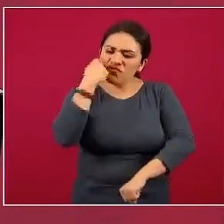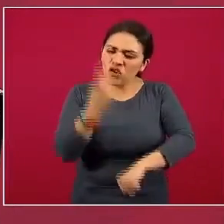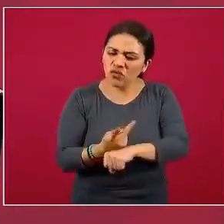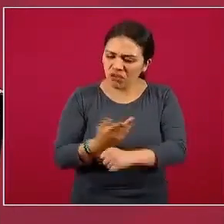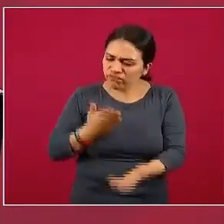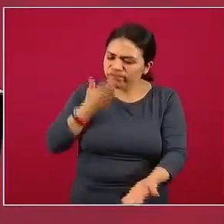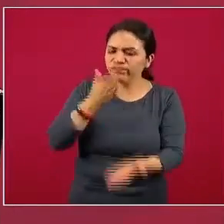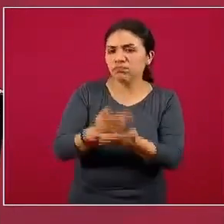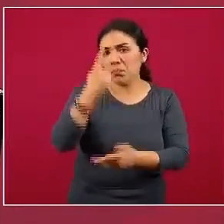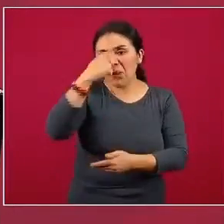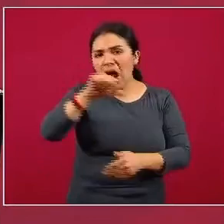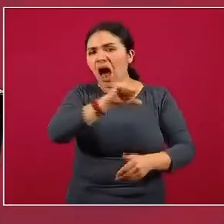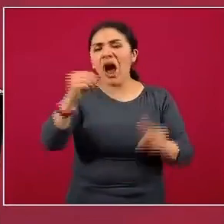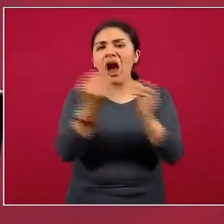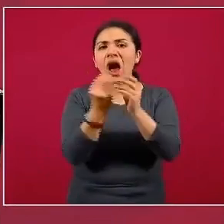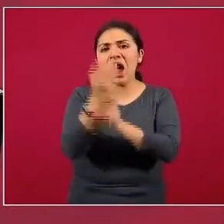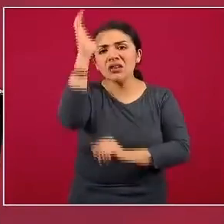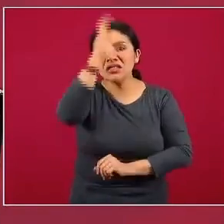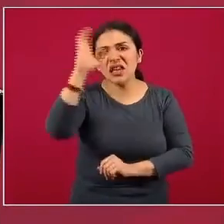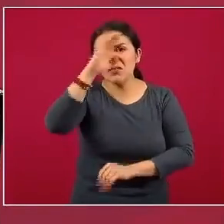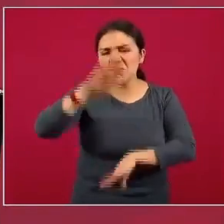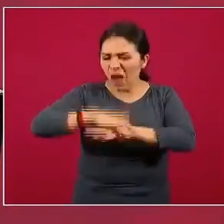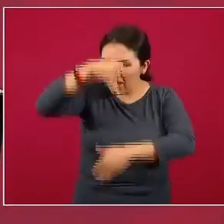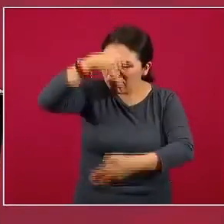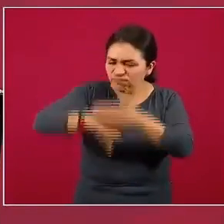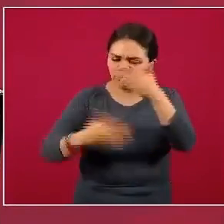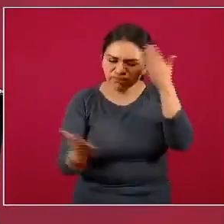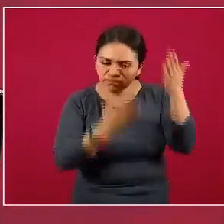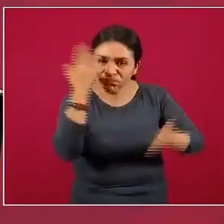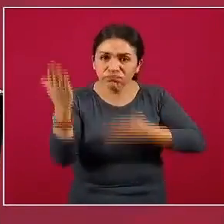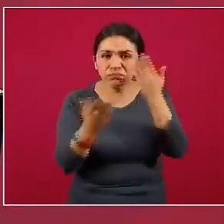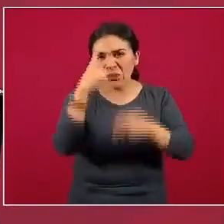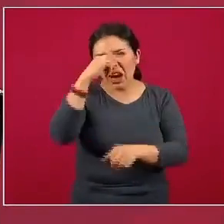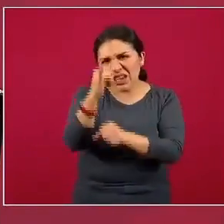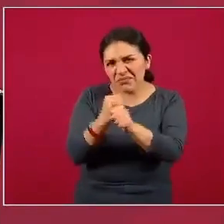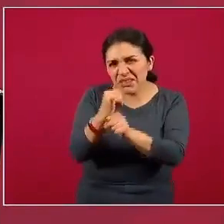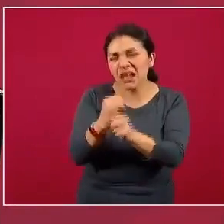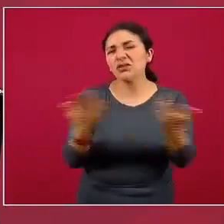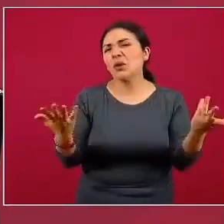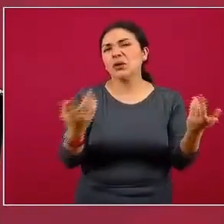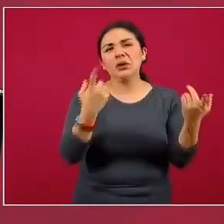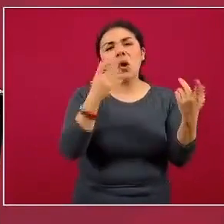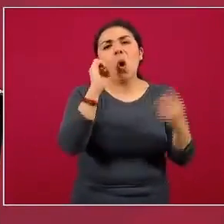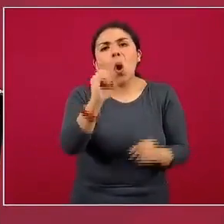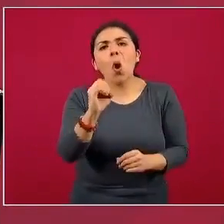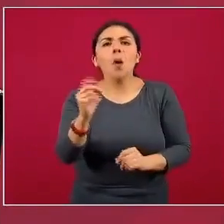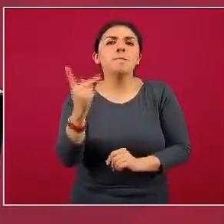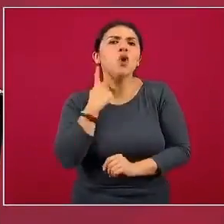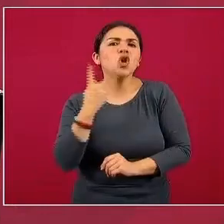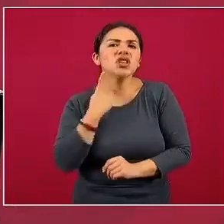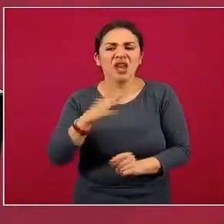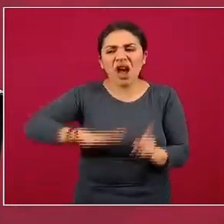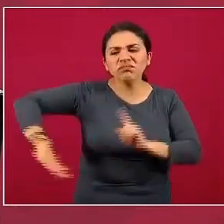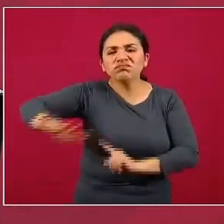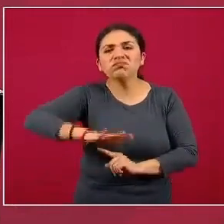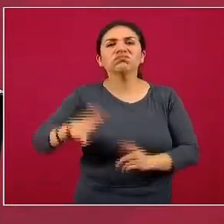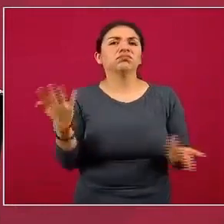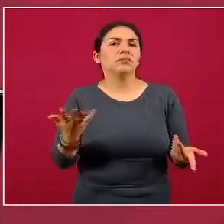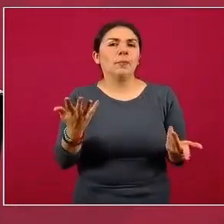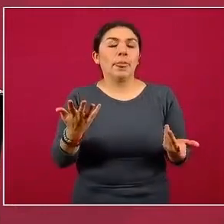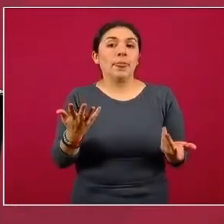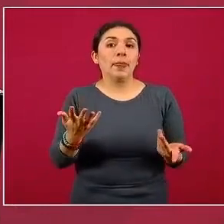los aspectos científicos, del conocimiento, académicos, de investigación o de políticas públicas,